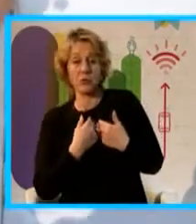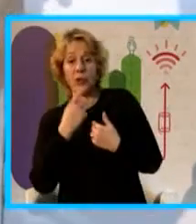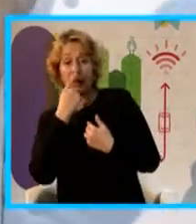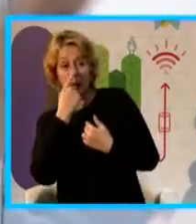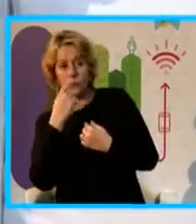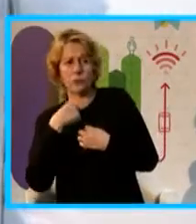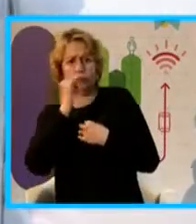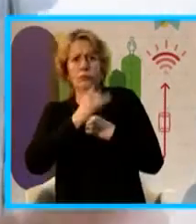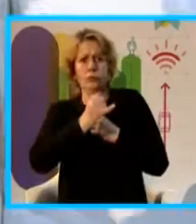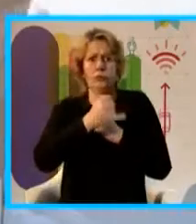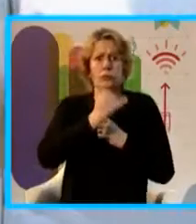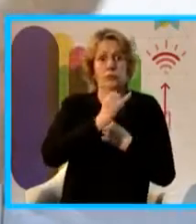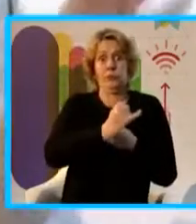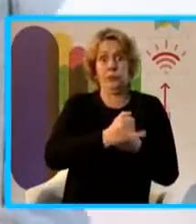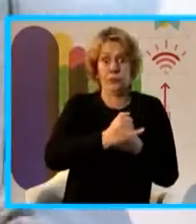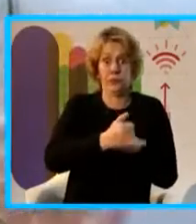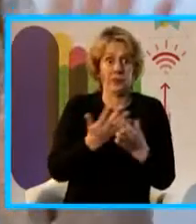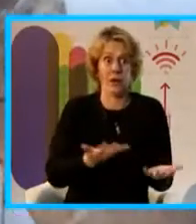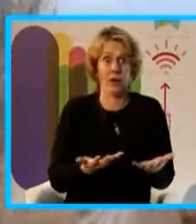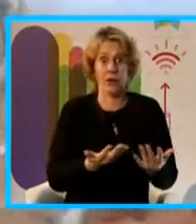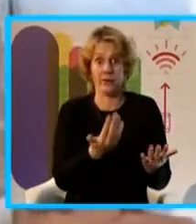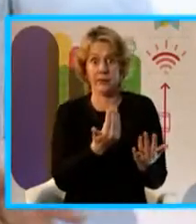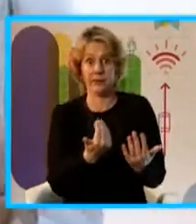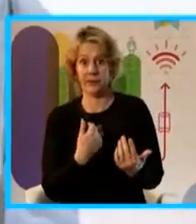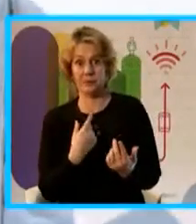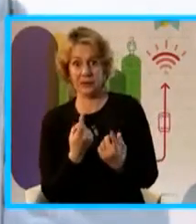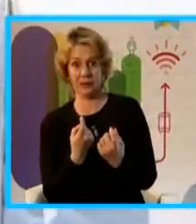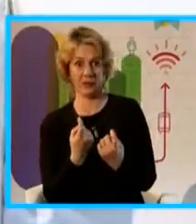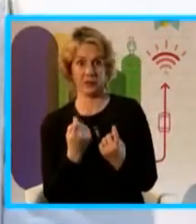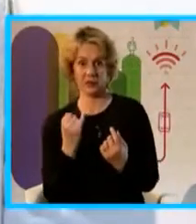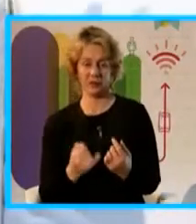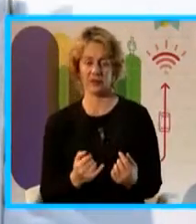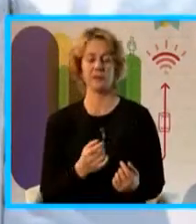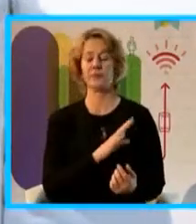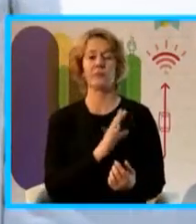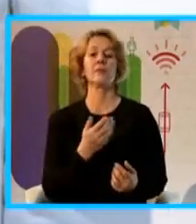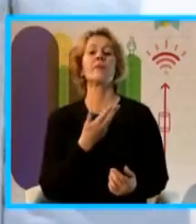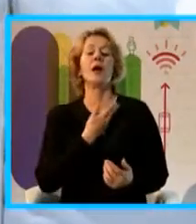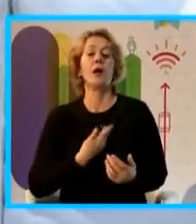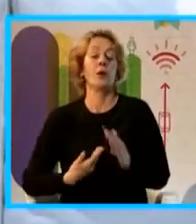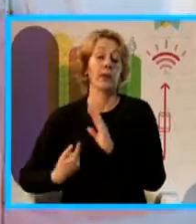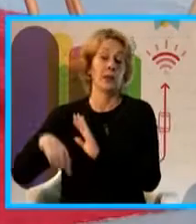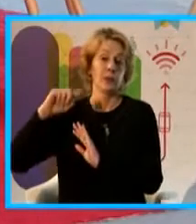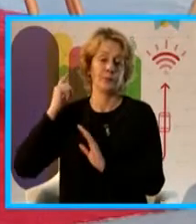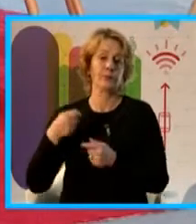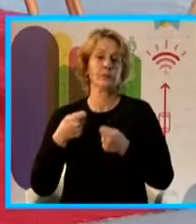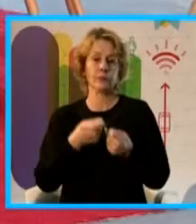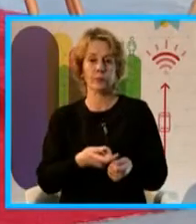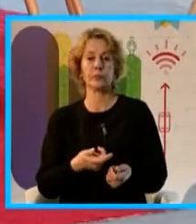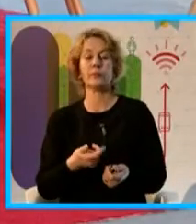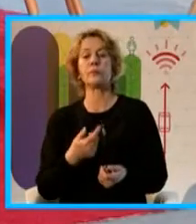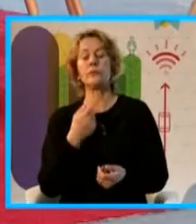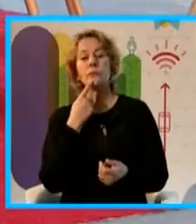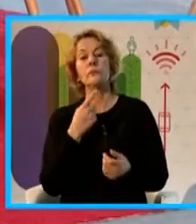gritos, sí, por supuesto, nos interesa, cuando quieran, hacemos lo que necesiten y entonces ya veníamos trabajando con ellos. Cuando